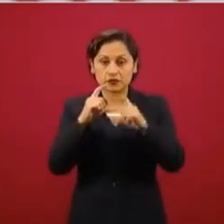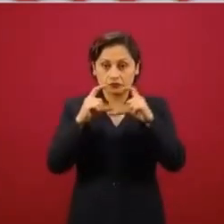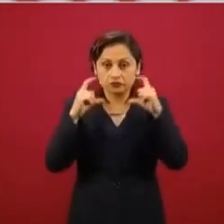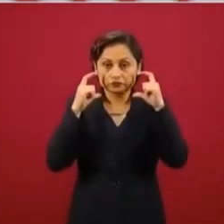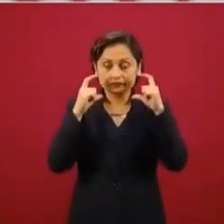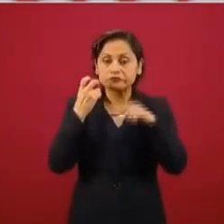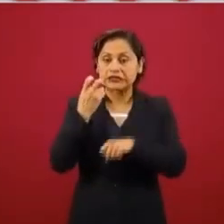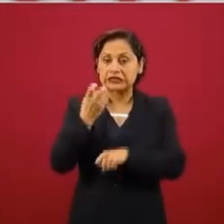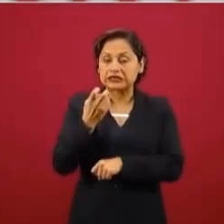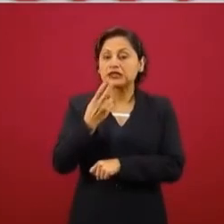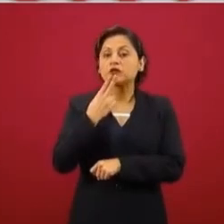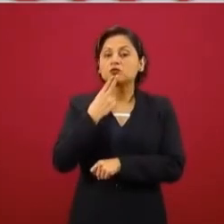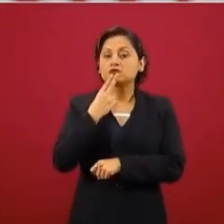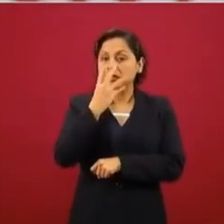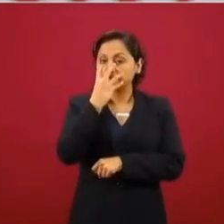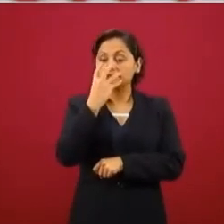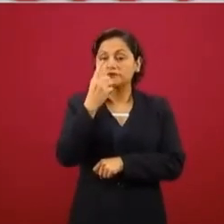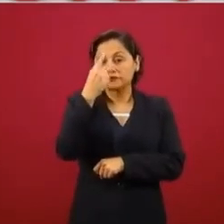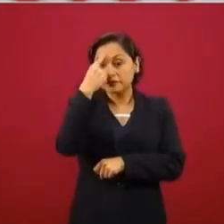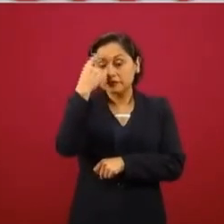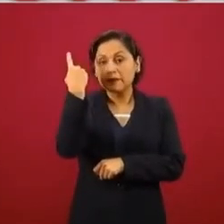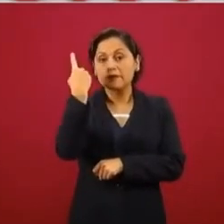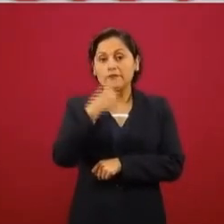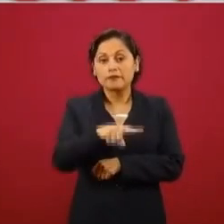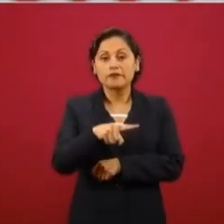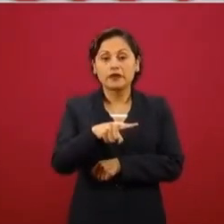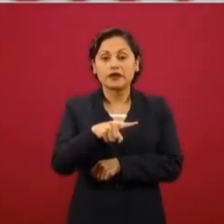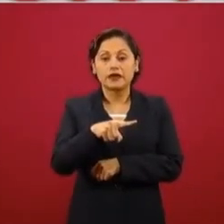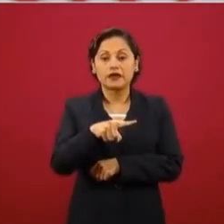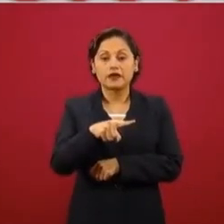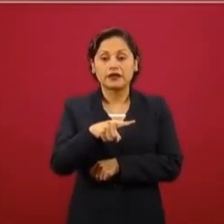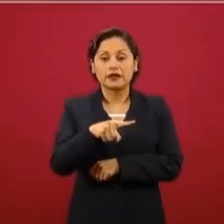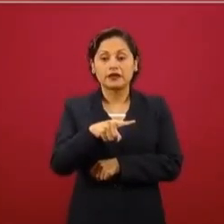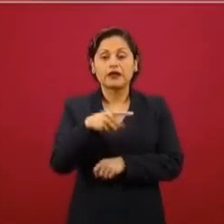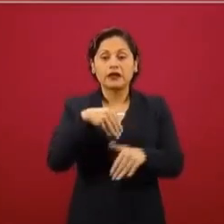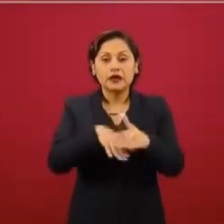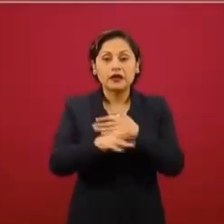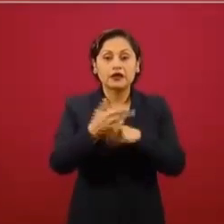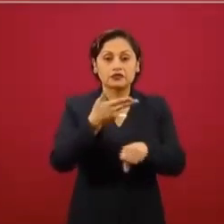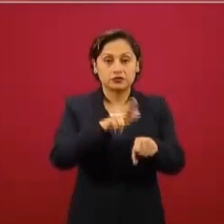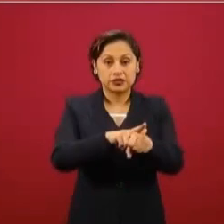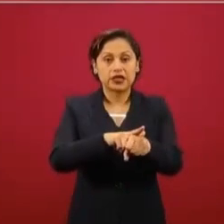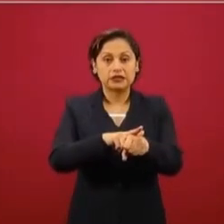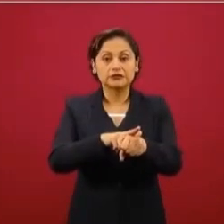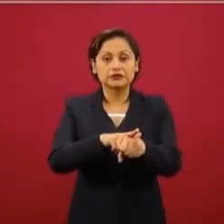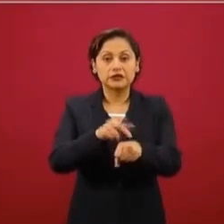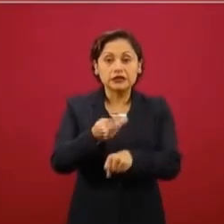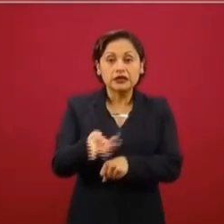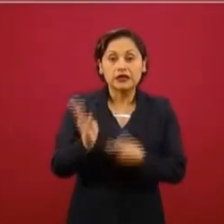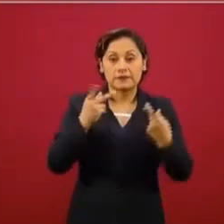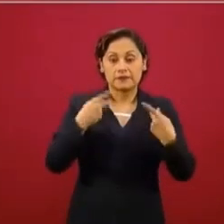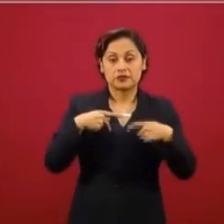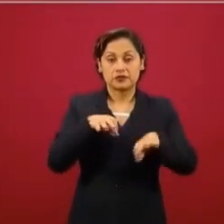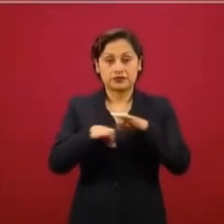que se utiliza especialmente para procedimientos invasivos y se requiere para los médicos que están en contacto con los pacientes